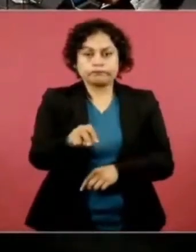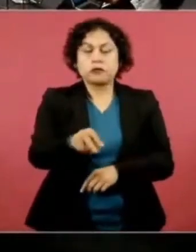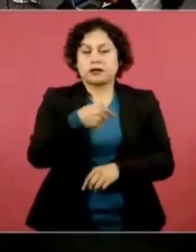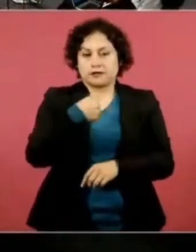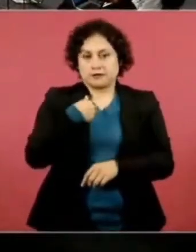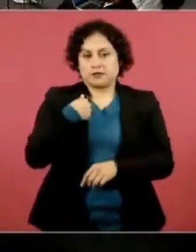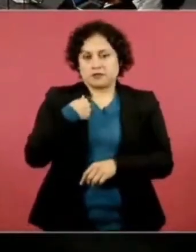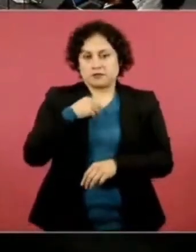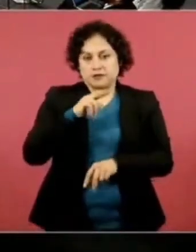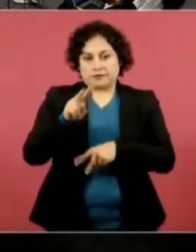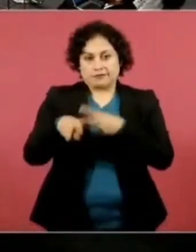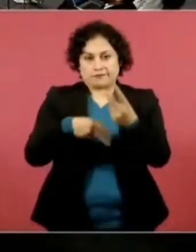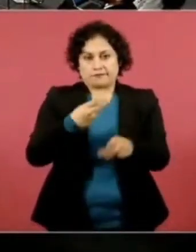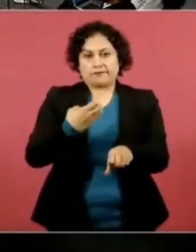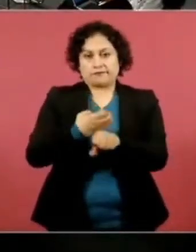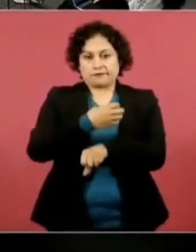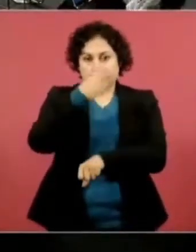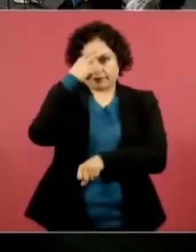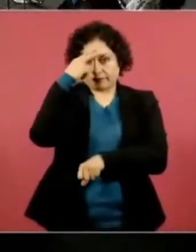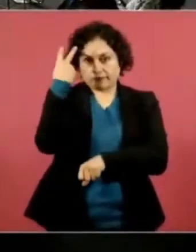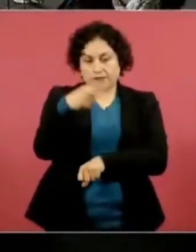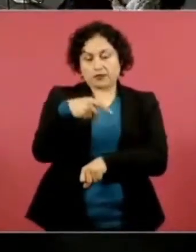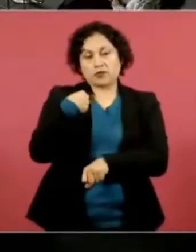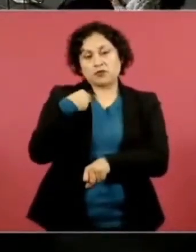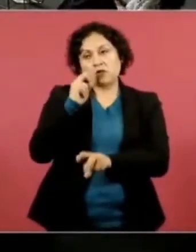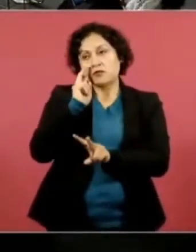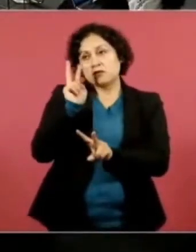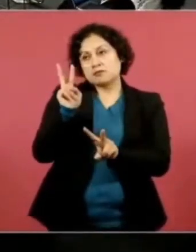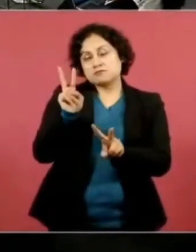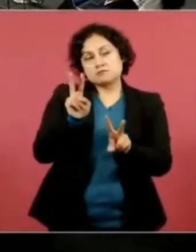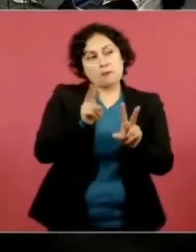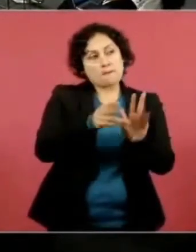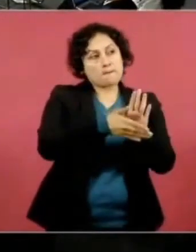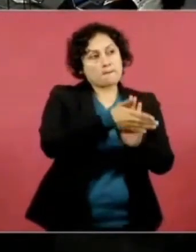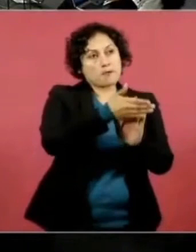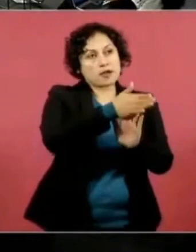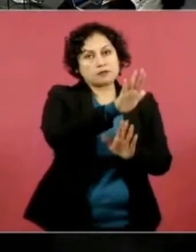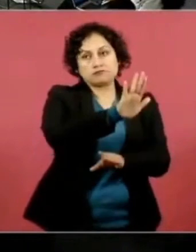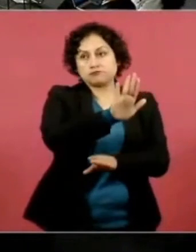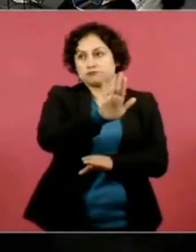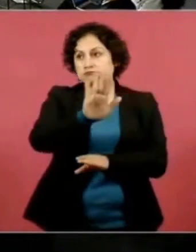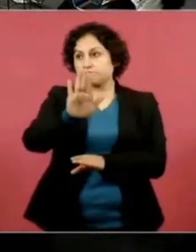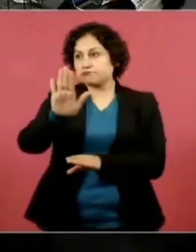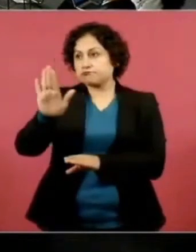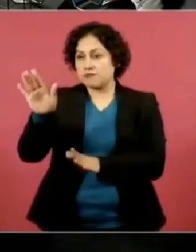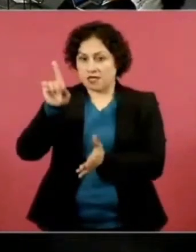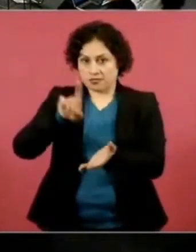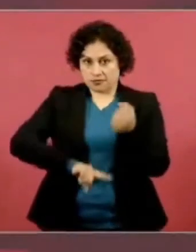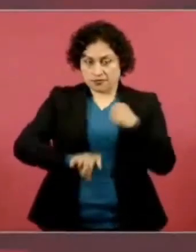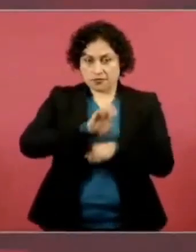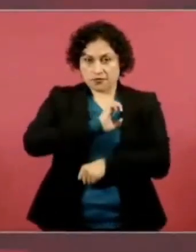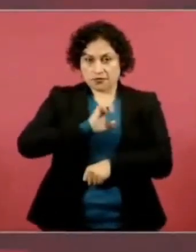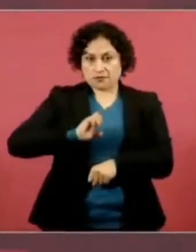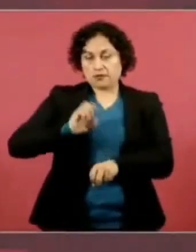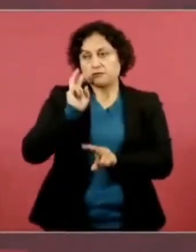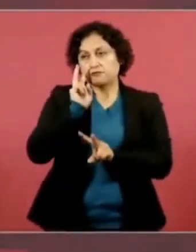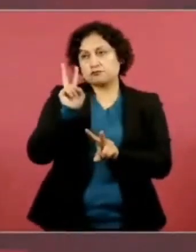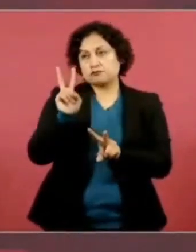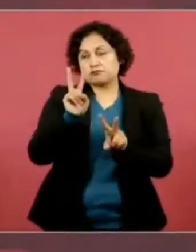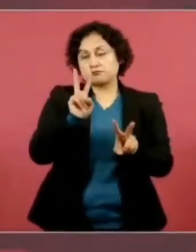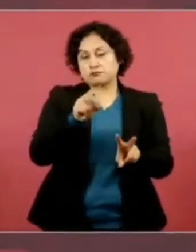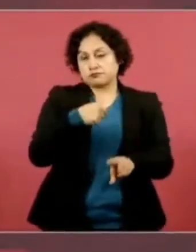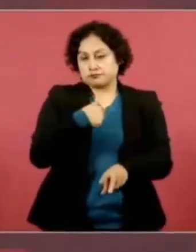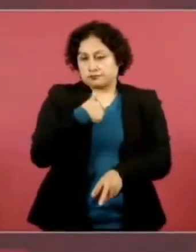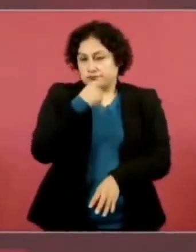algunas pintas en Ecatepec, yo creo que aspira a algo en